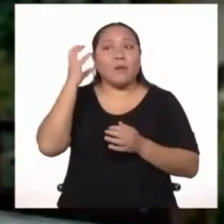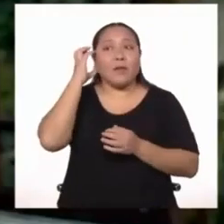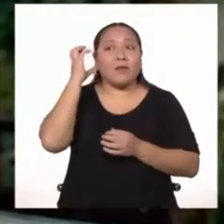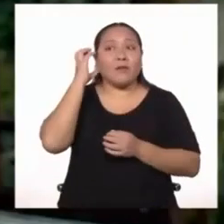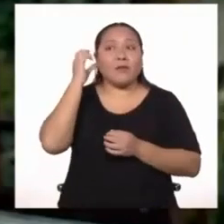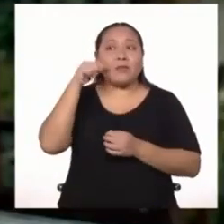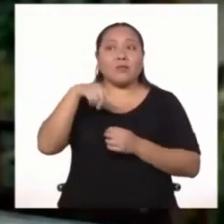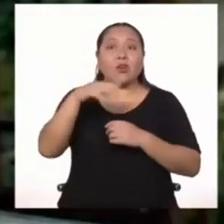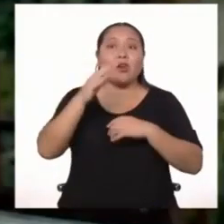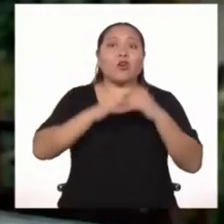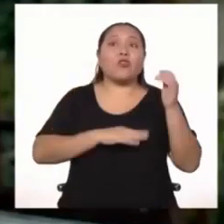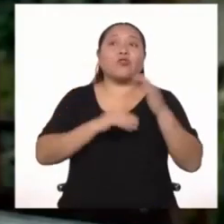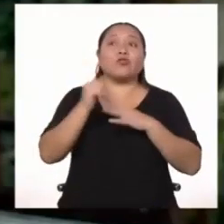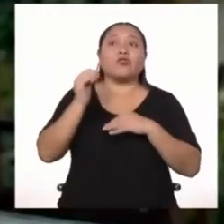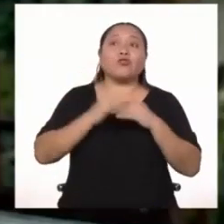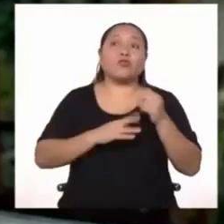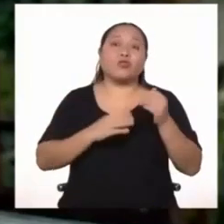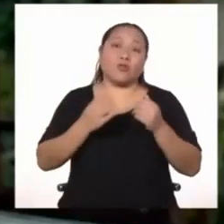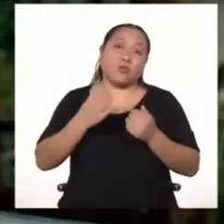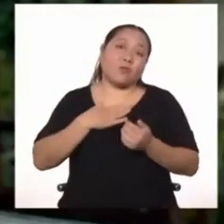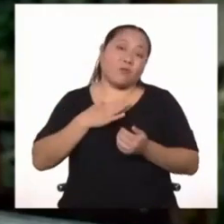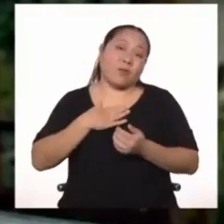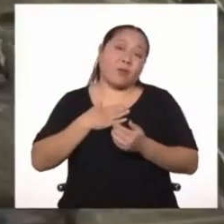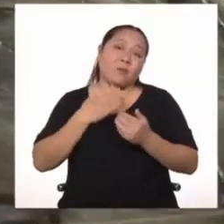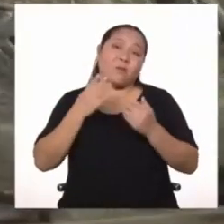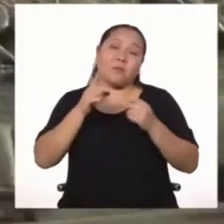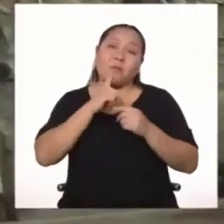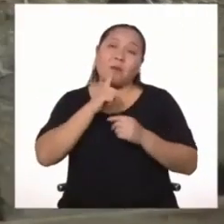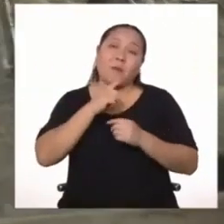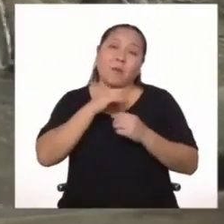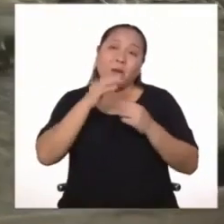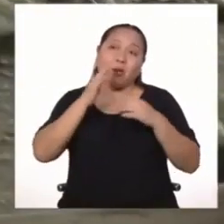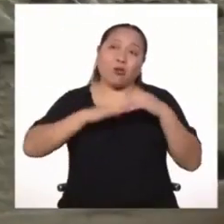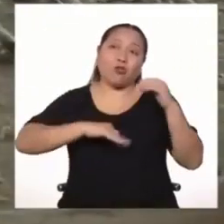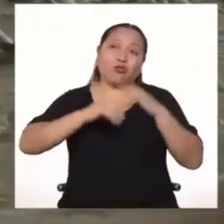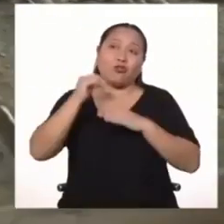fue construida por la compañía de mi padre.